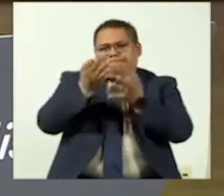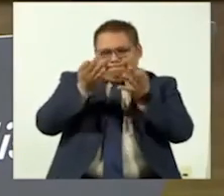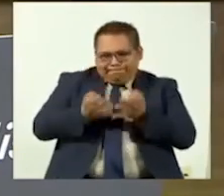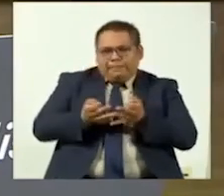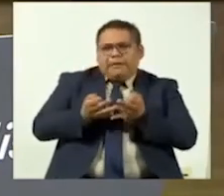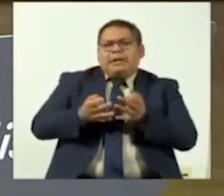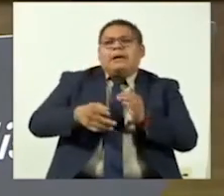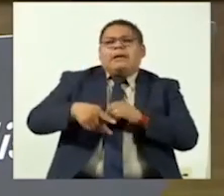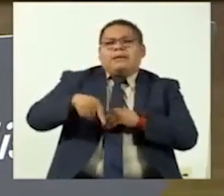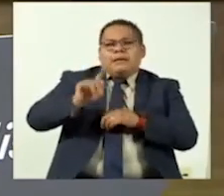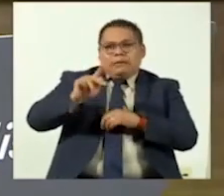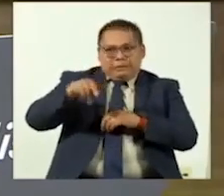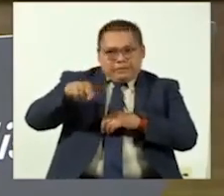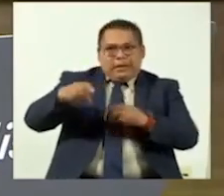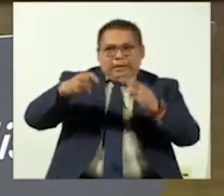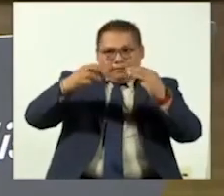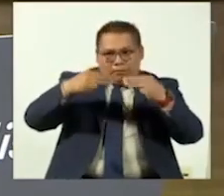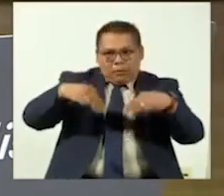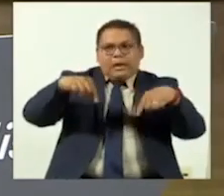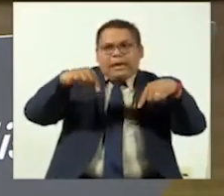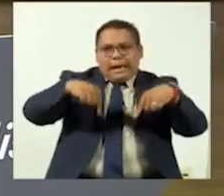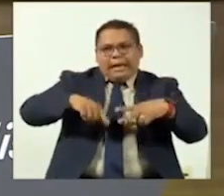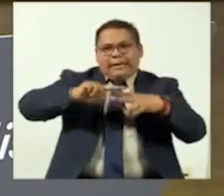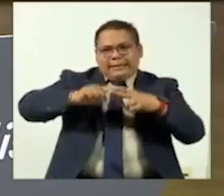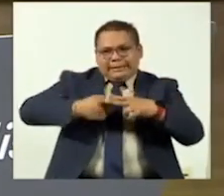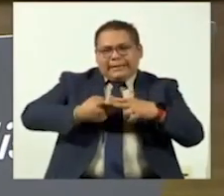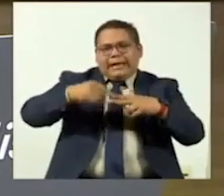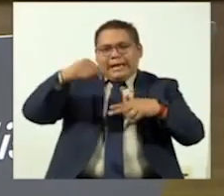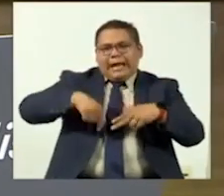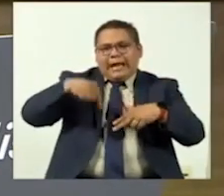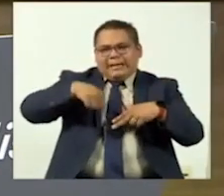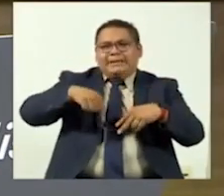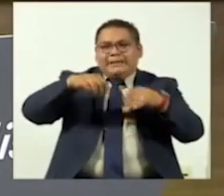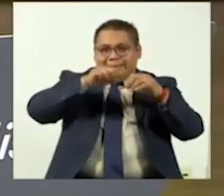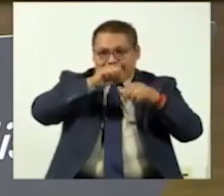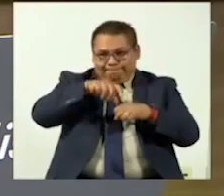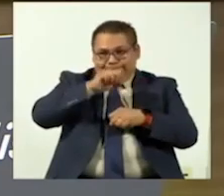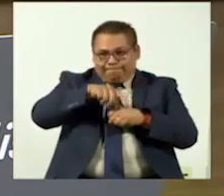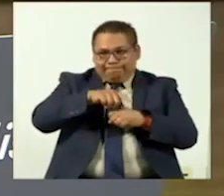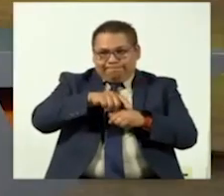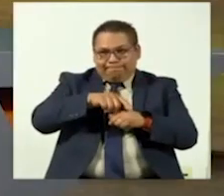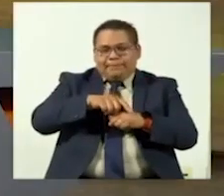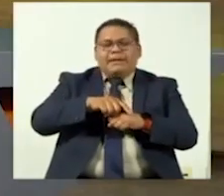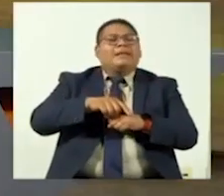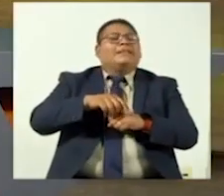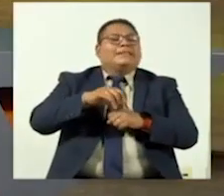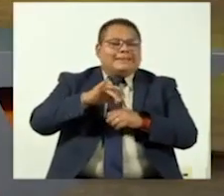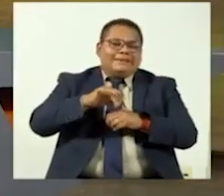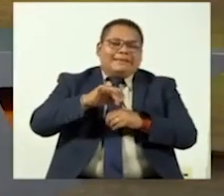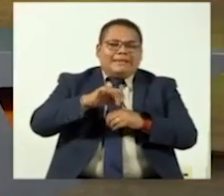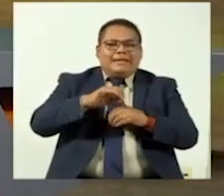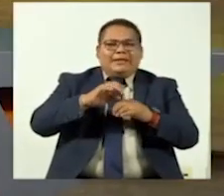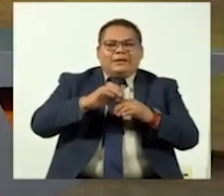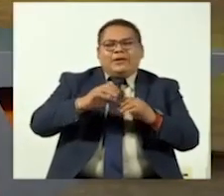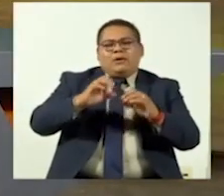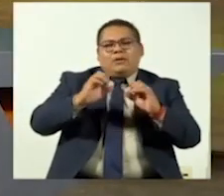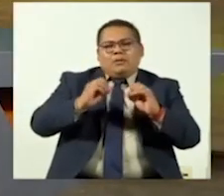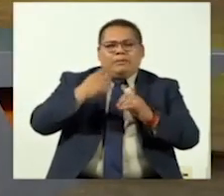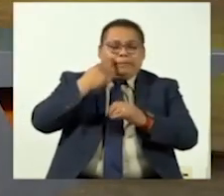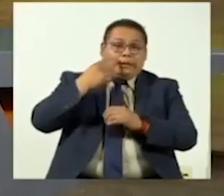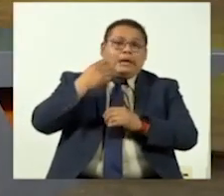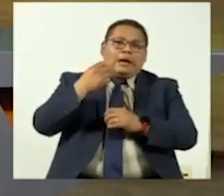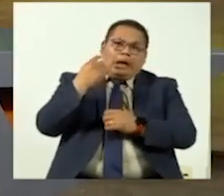su carrera musical sea mayormente generada en Jalisco. O también en el caso, hay varios